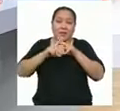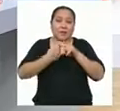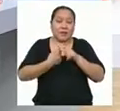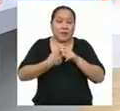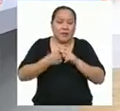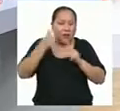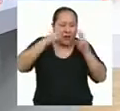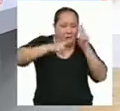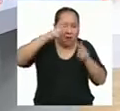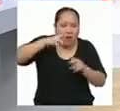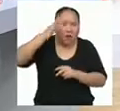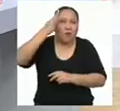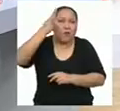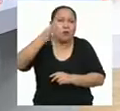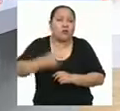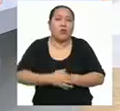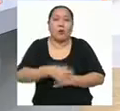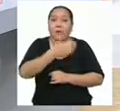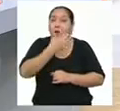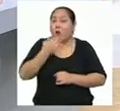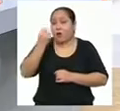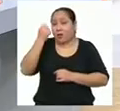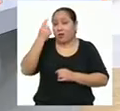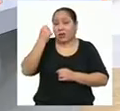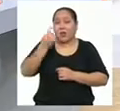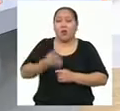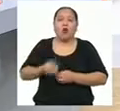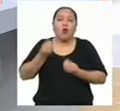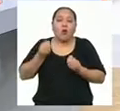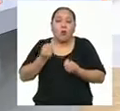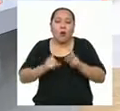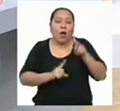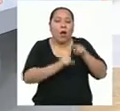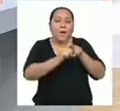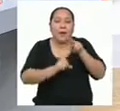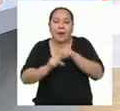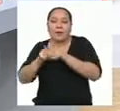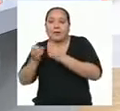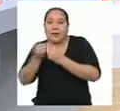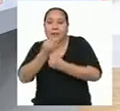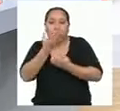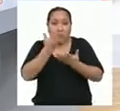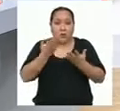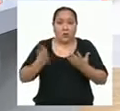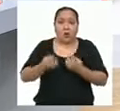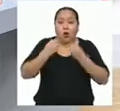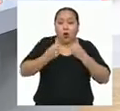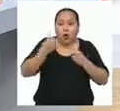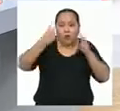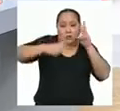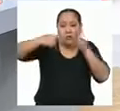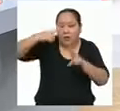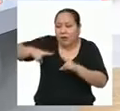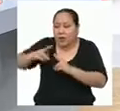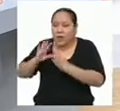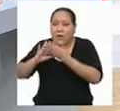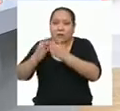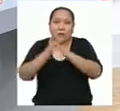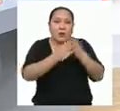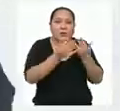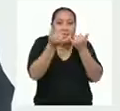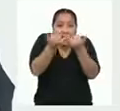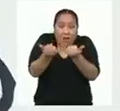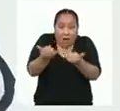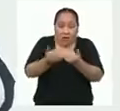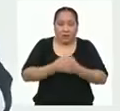pronosticar, lo mejor es entender cómo se dan ciertos fenómenos o cómo se comportan las poblaciones en el